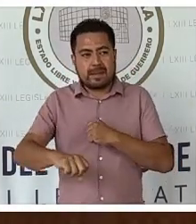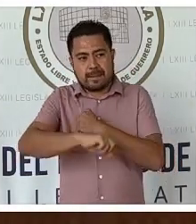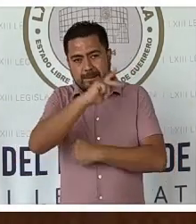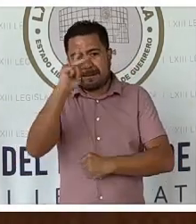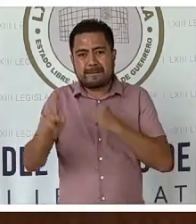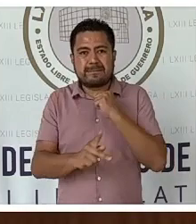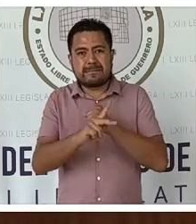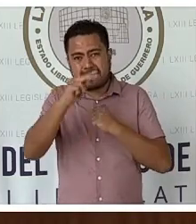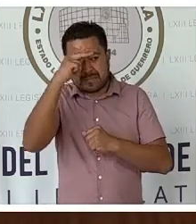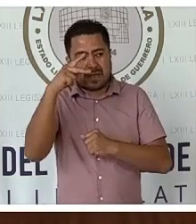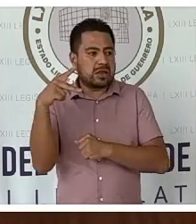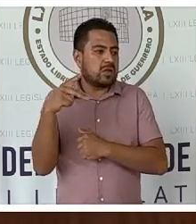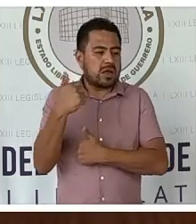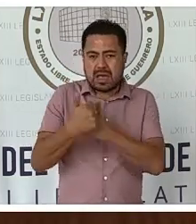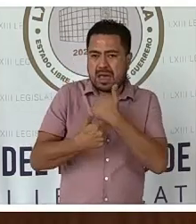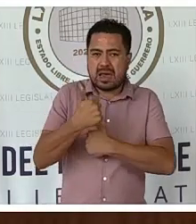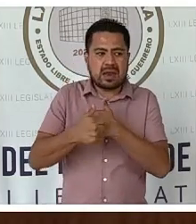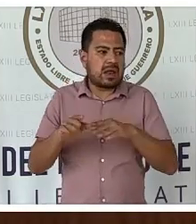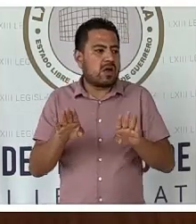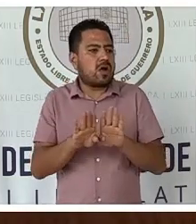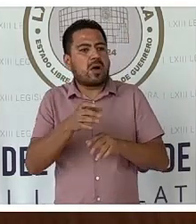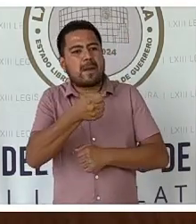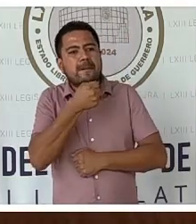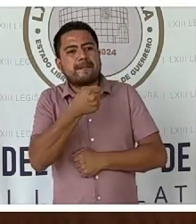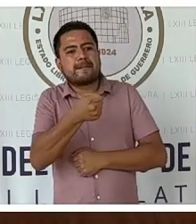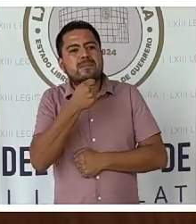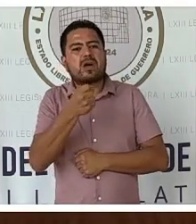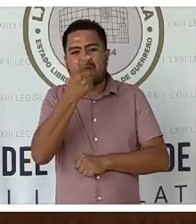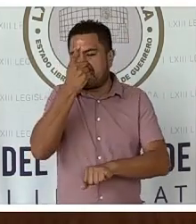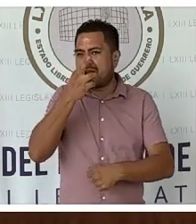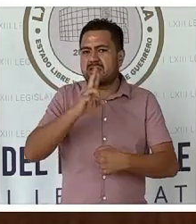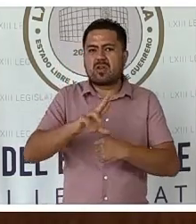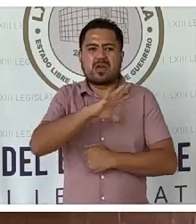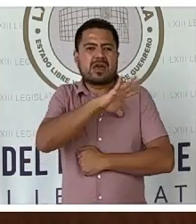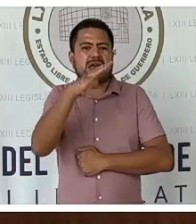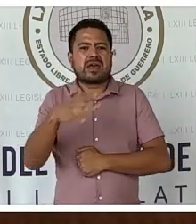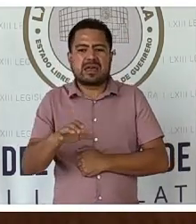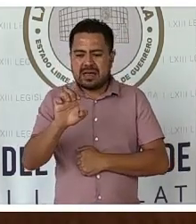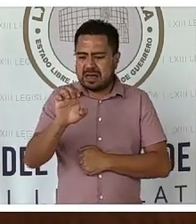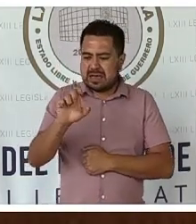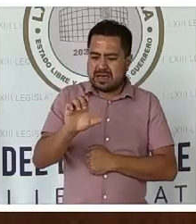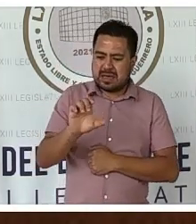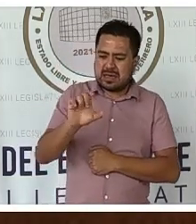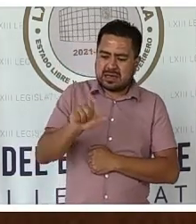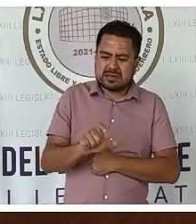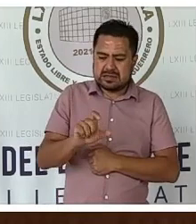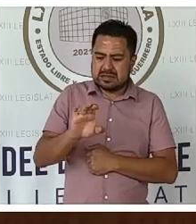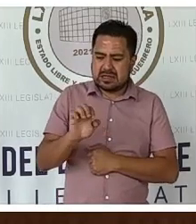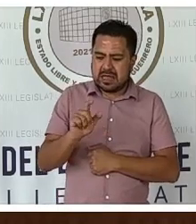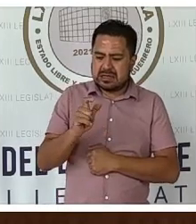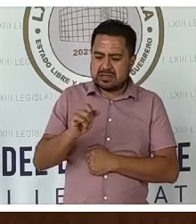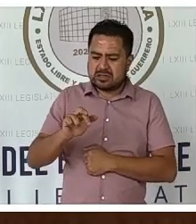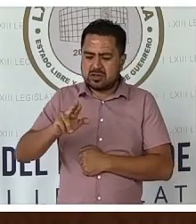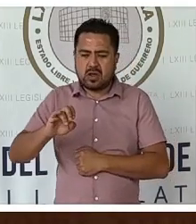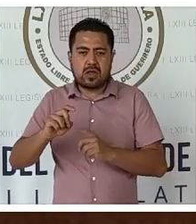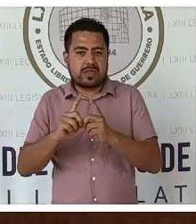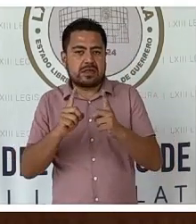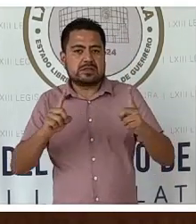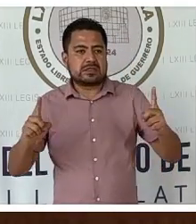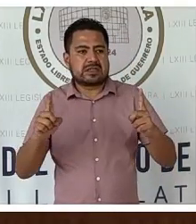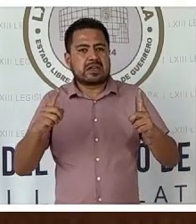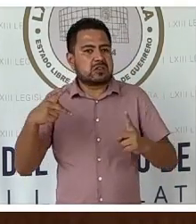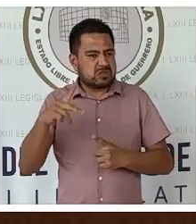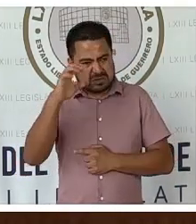en su carrera como periodista, fue director general de Excelsior, donde desarrolló una línea